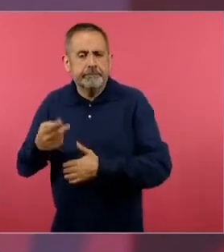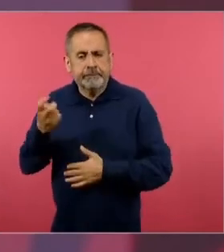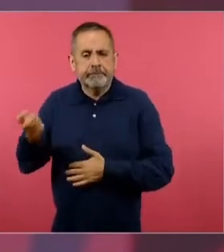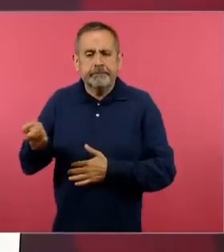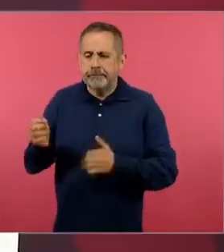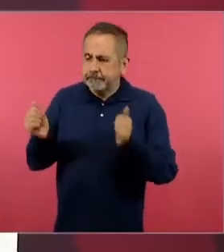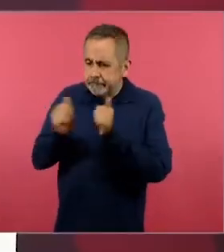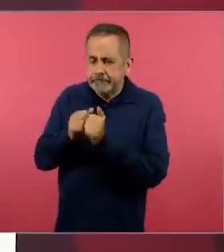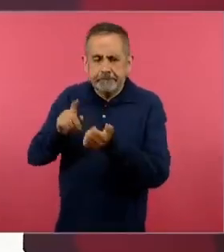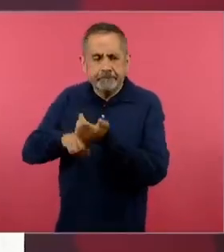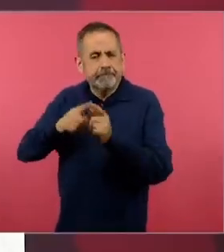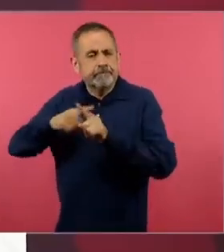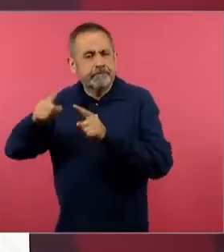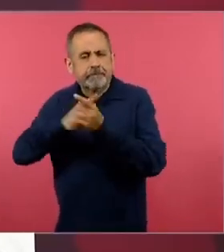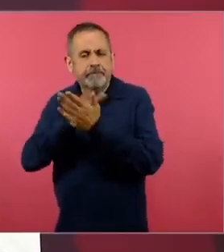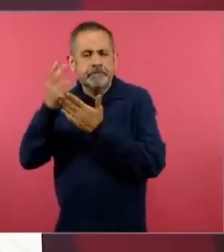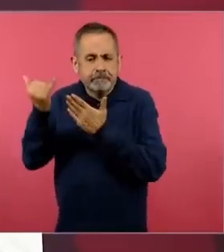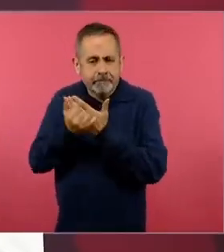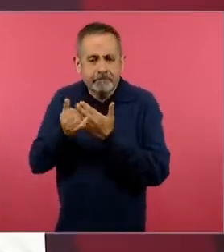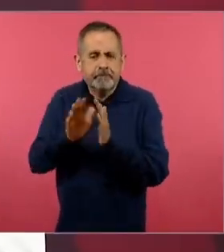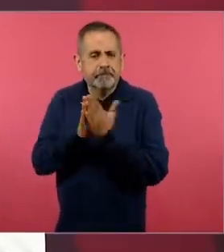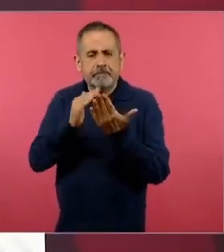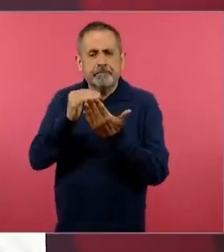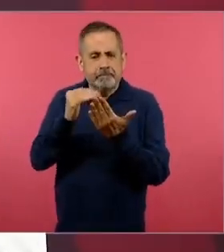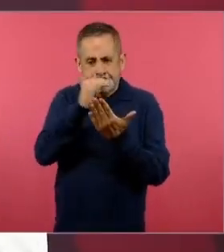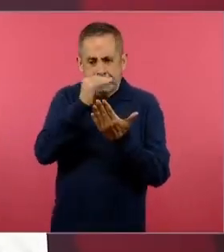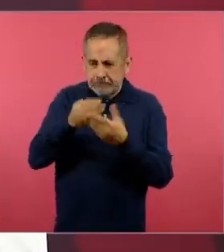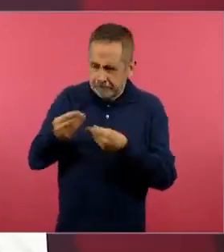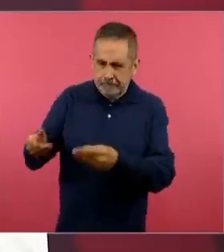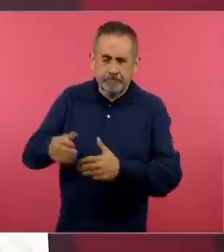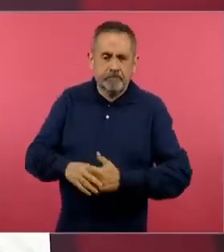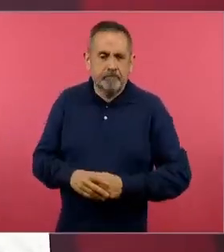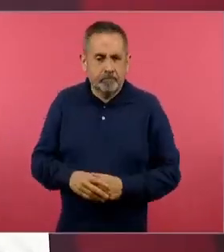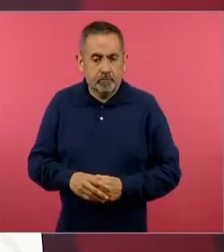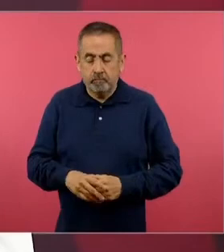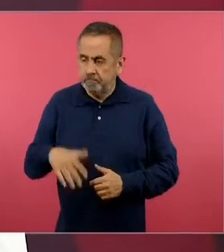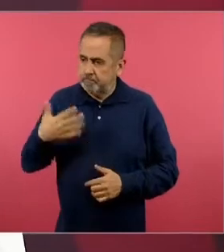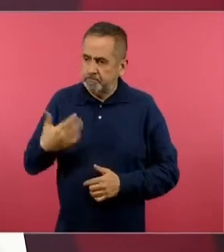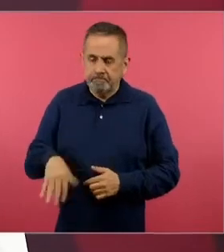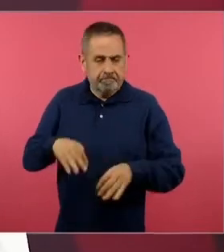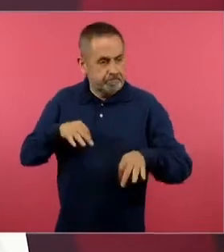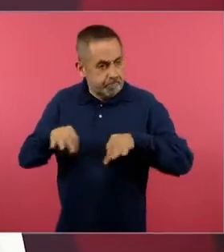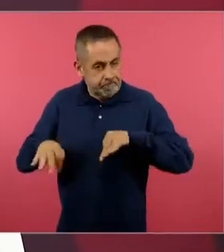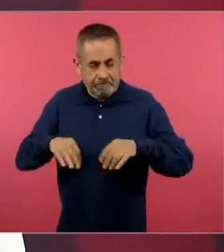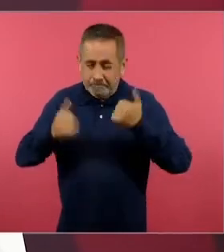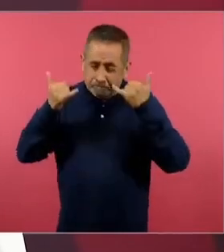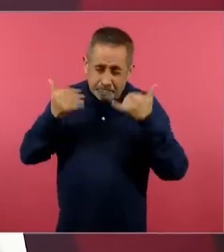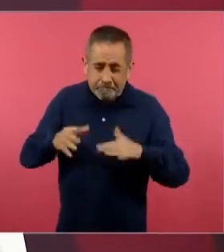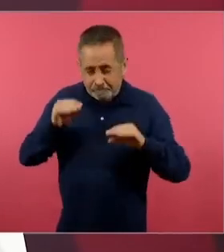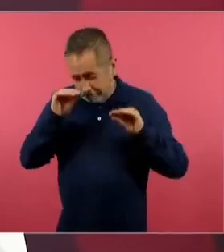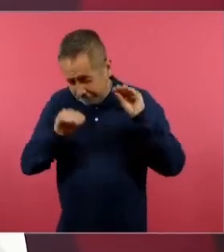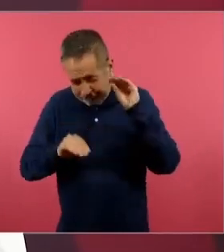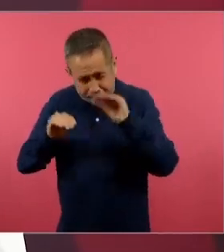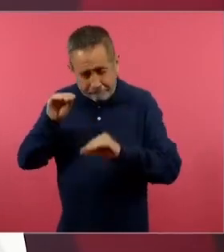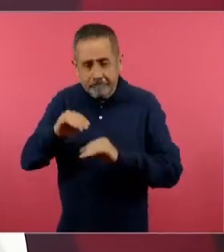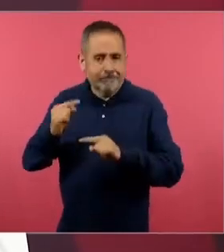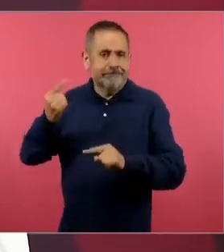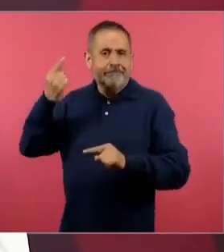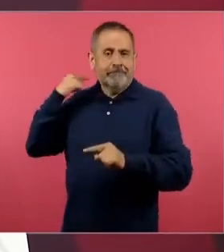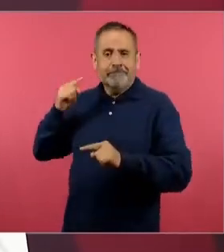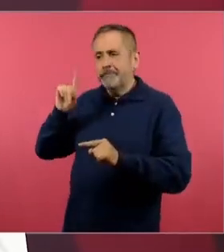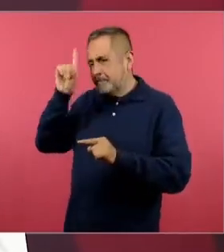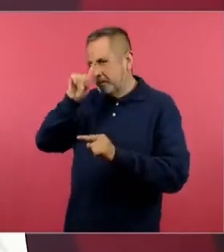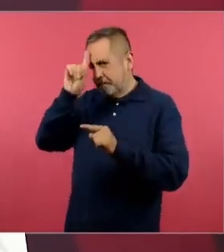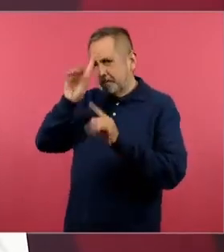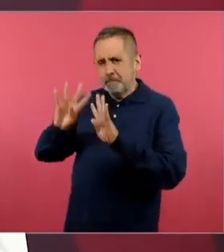vincularemos con los proyectos en los libros de texto gracias fue un trabajo intenso el que realizaron durante estos últimos consejos técnicos